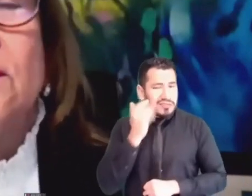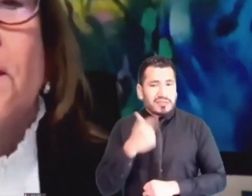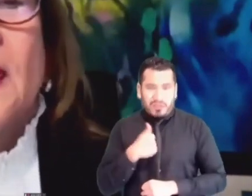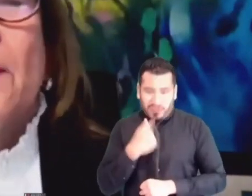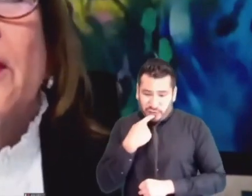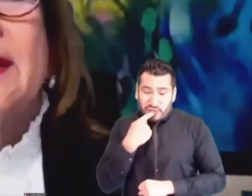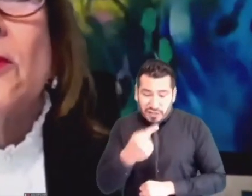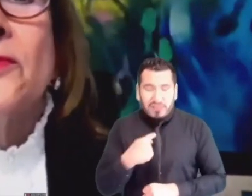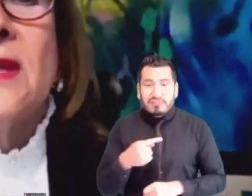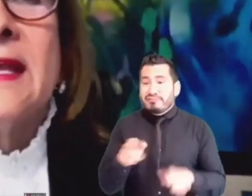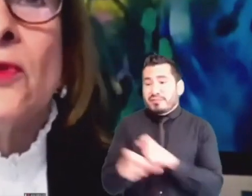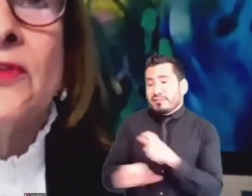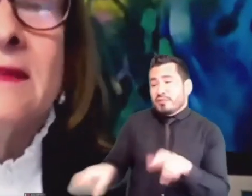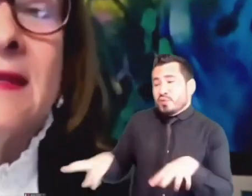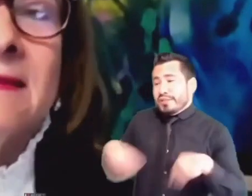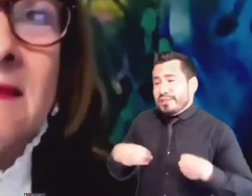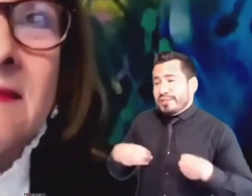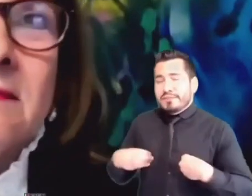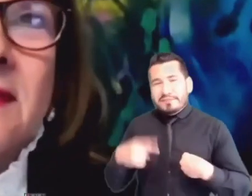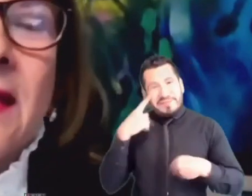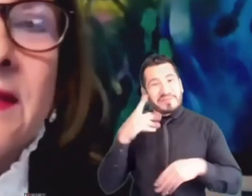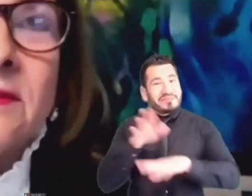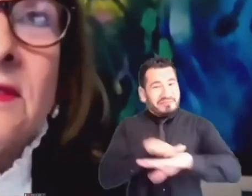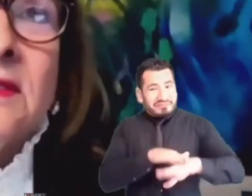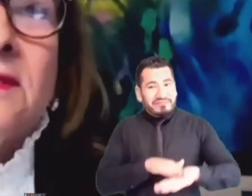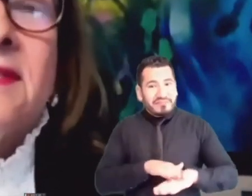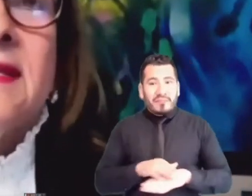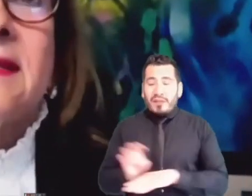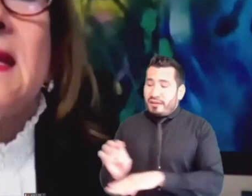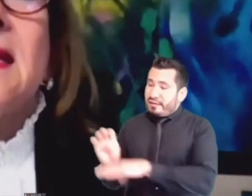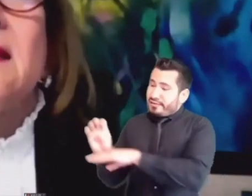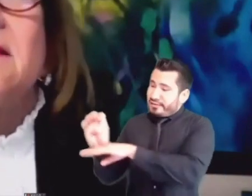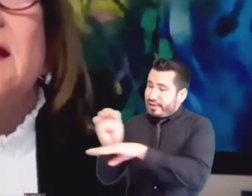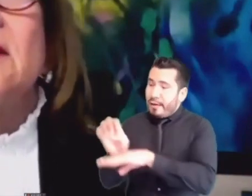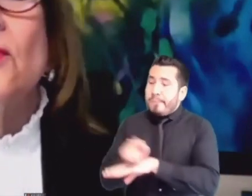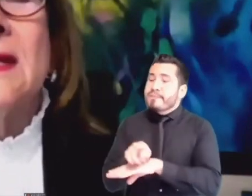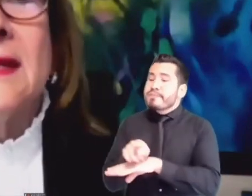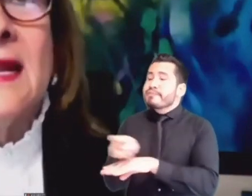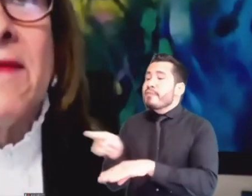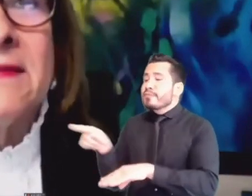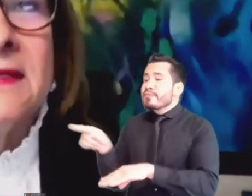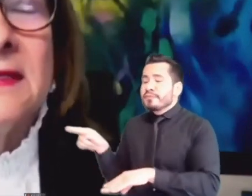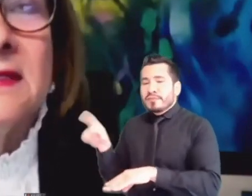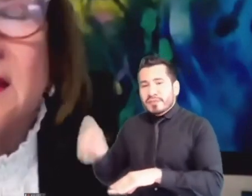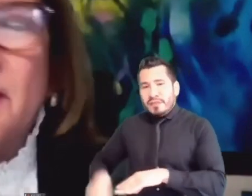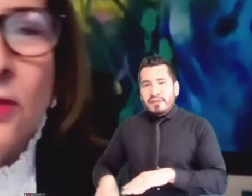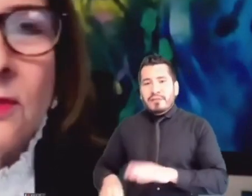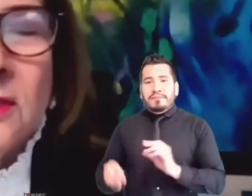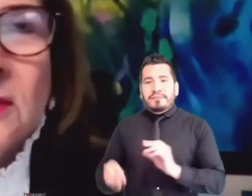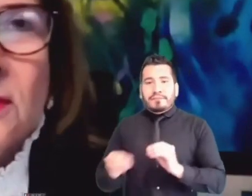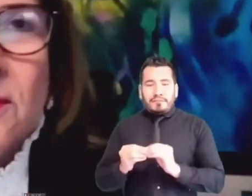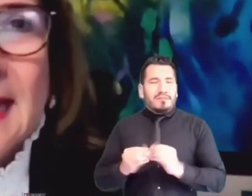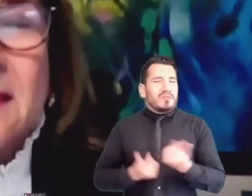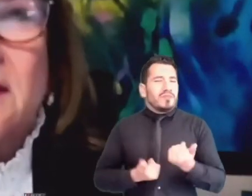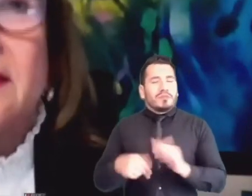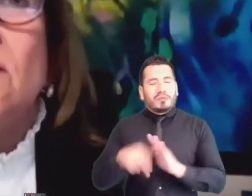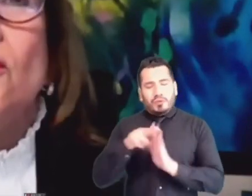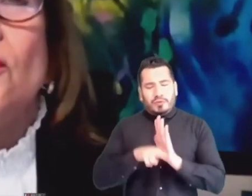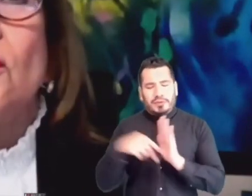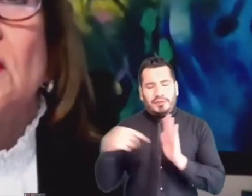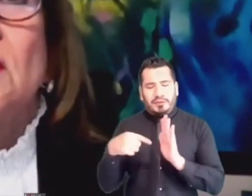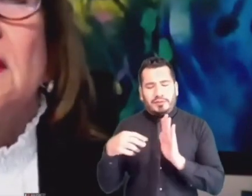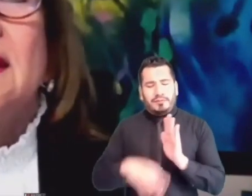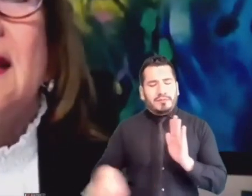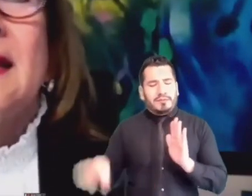dicho, pero en estas entidades tiene que tenerse una regla básica, y repito, me la critican